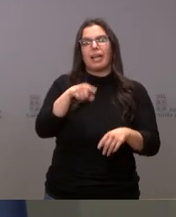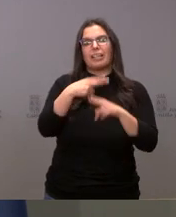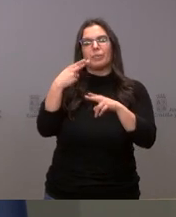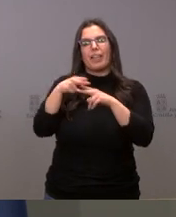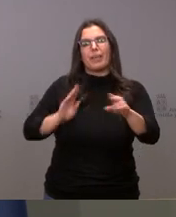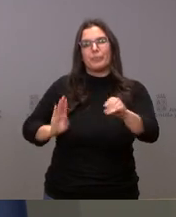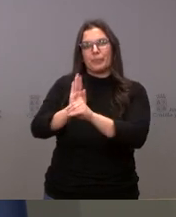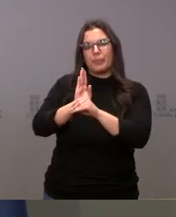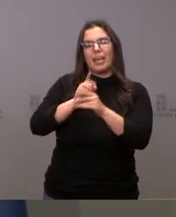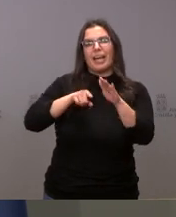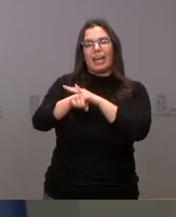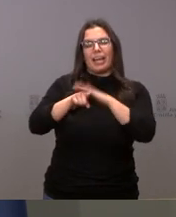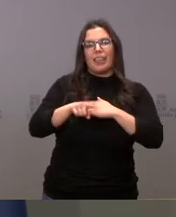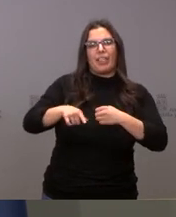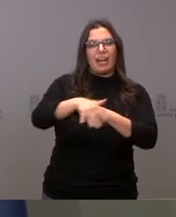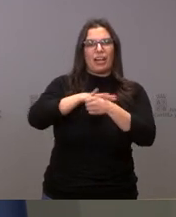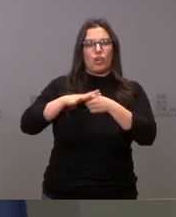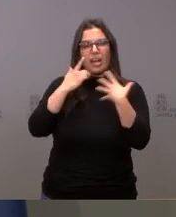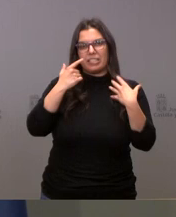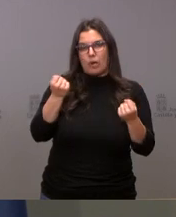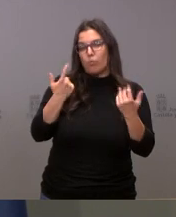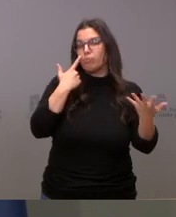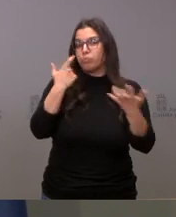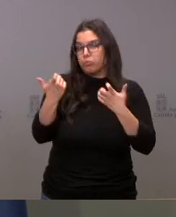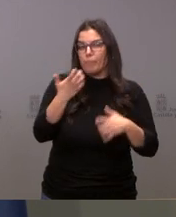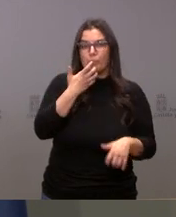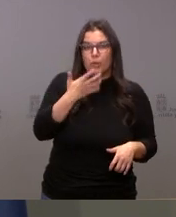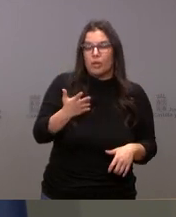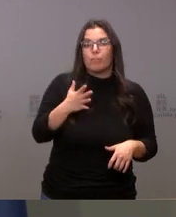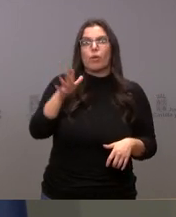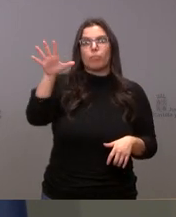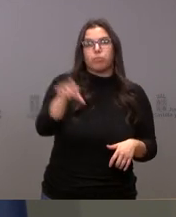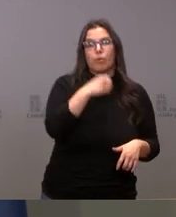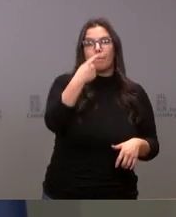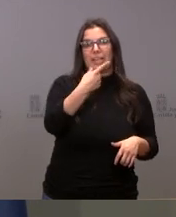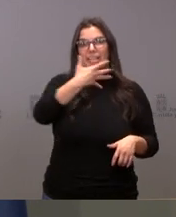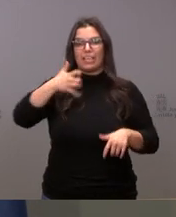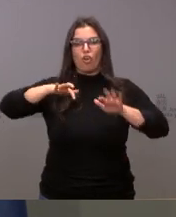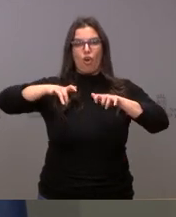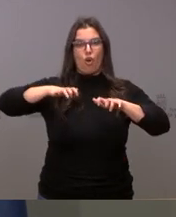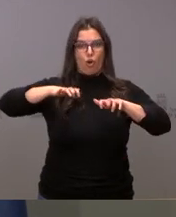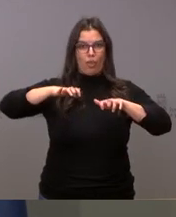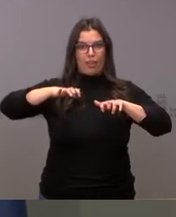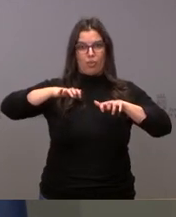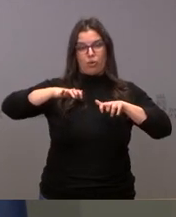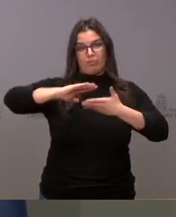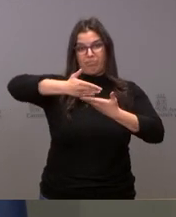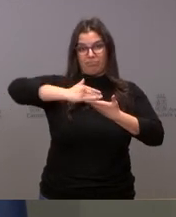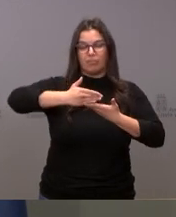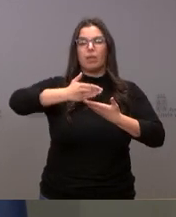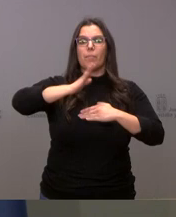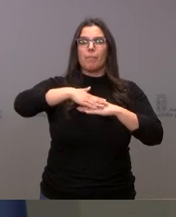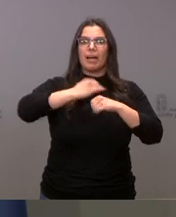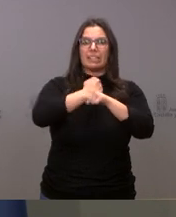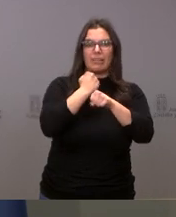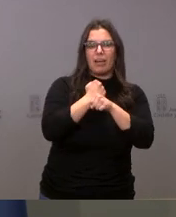la Gerencia Regional de Salud, entre las que destacan la adquisición de 1.500 ordenadores personales para el desarrollo de las tareas